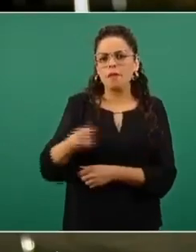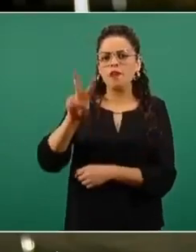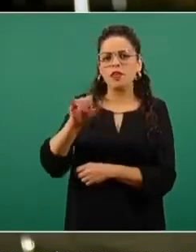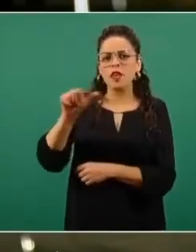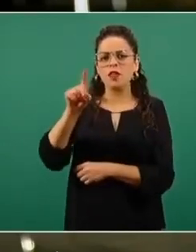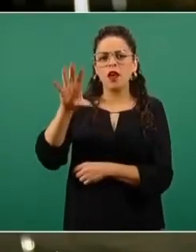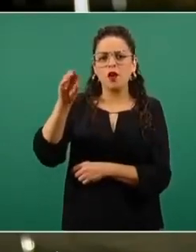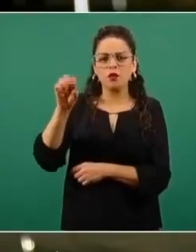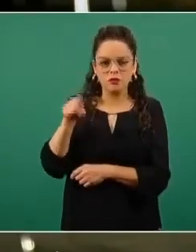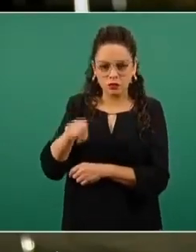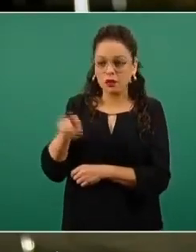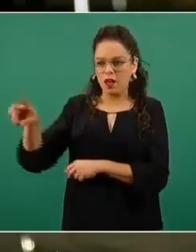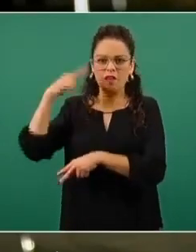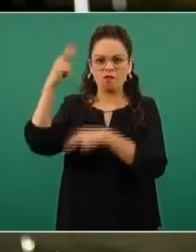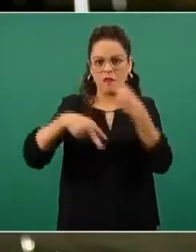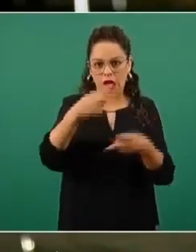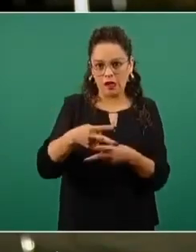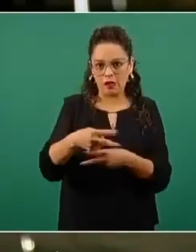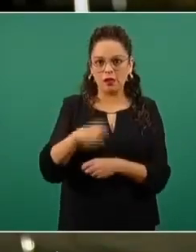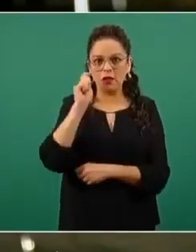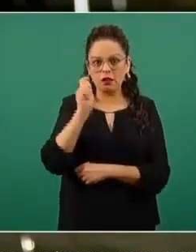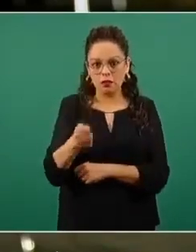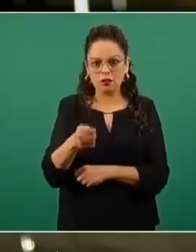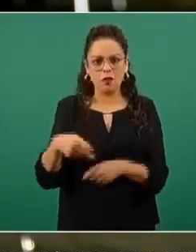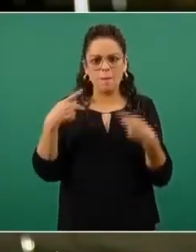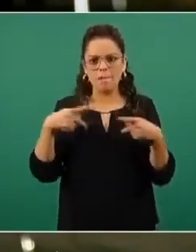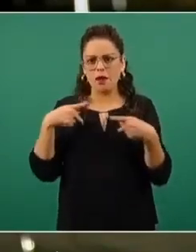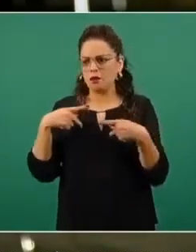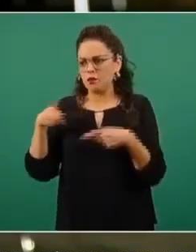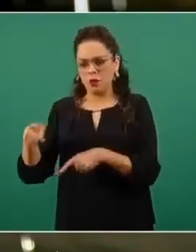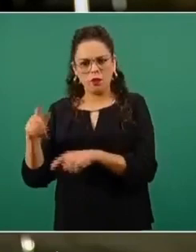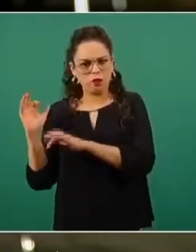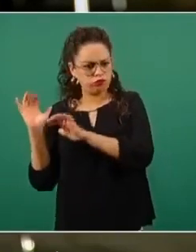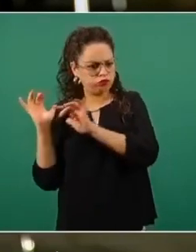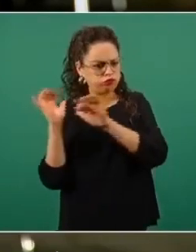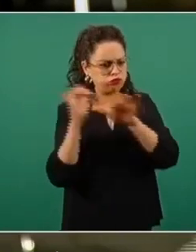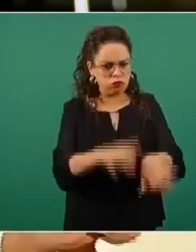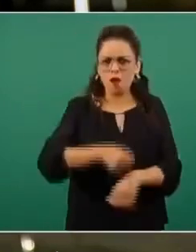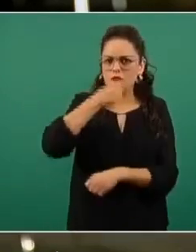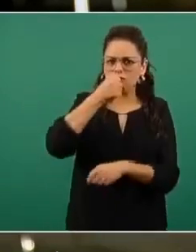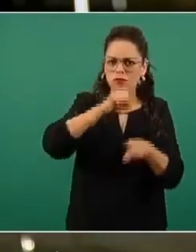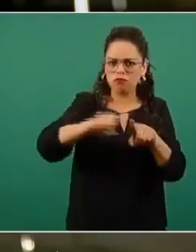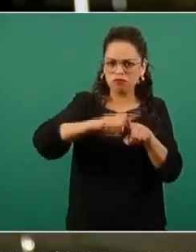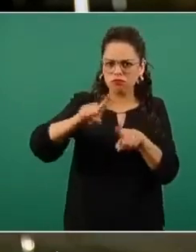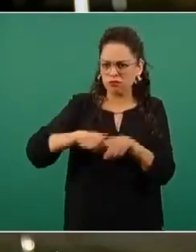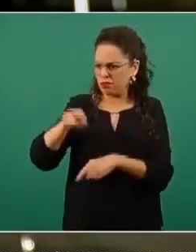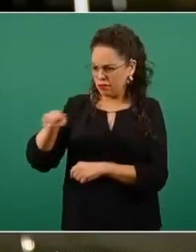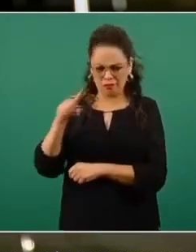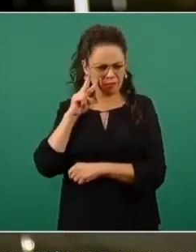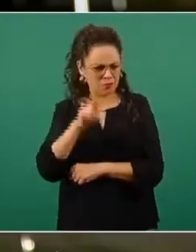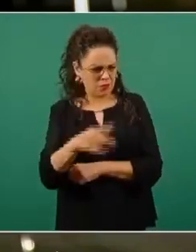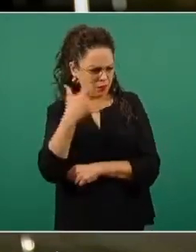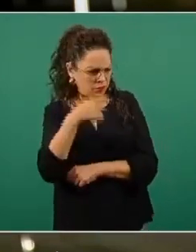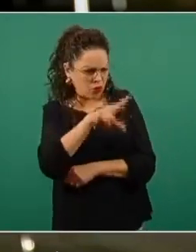Se documentó de manera masiva la llegada de ancianos que no correspondían a este municipio